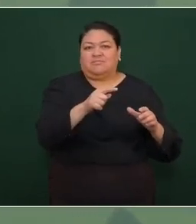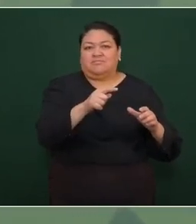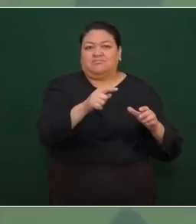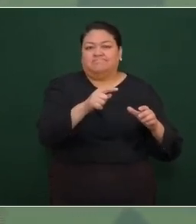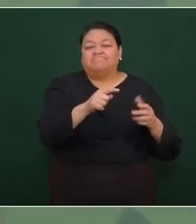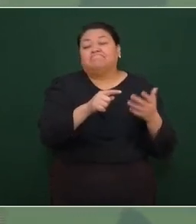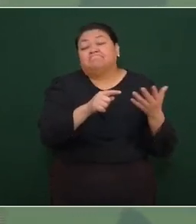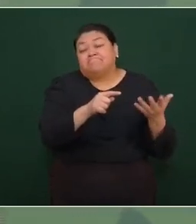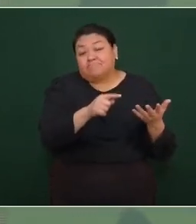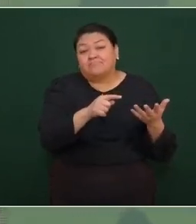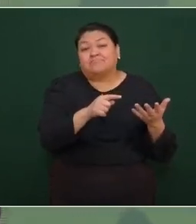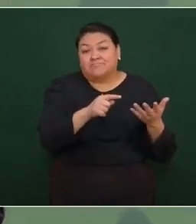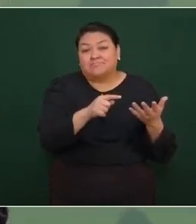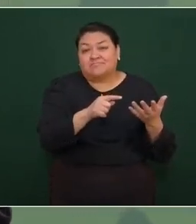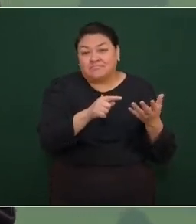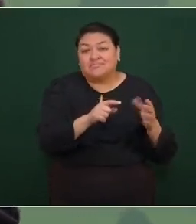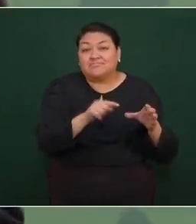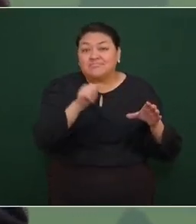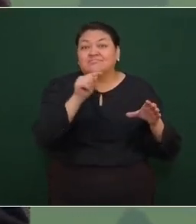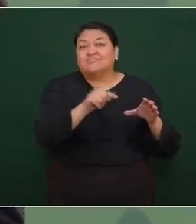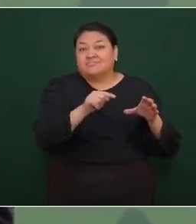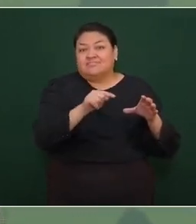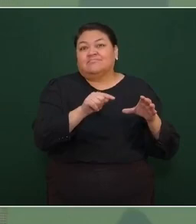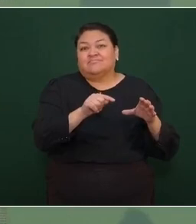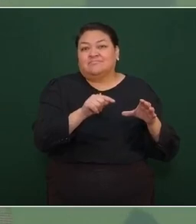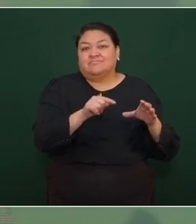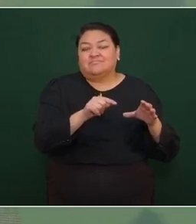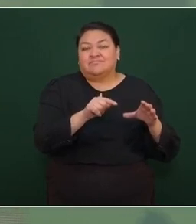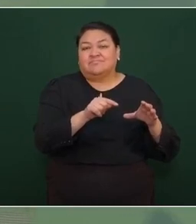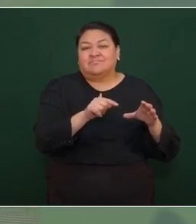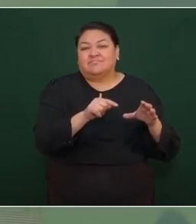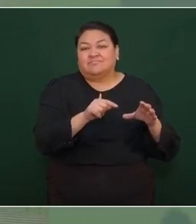Pues la que